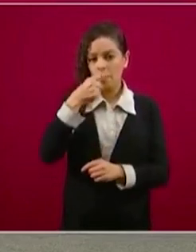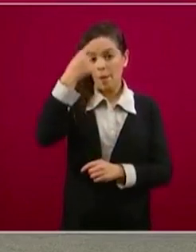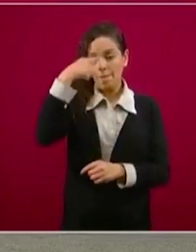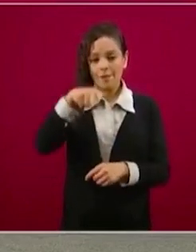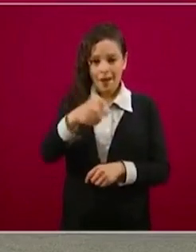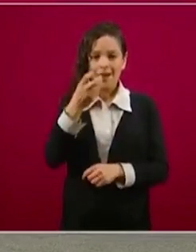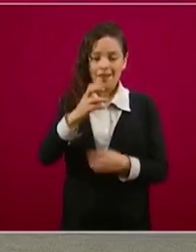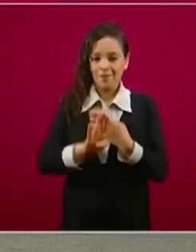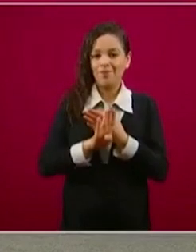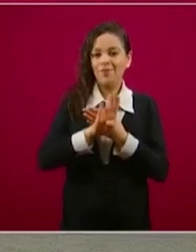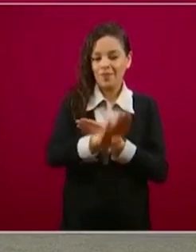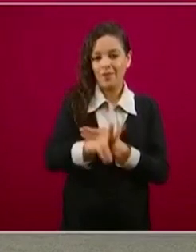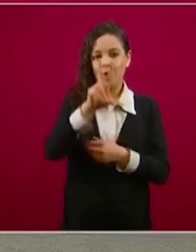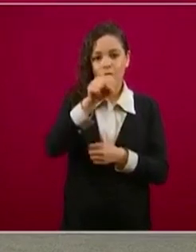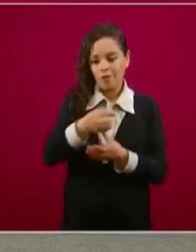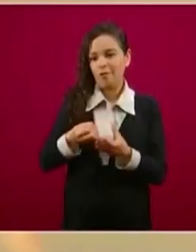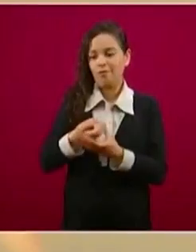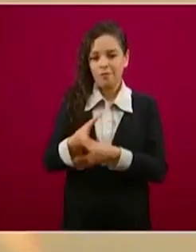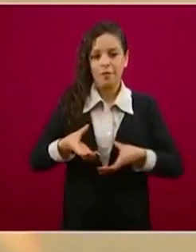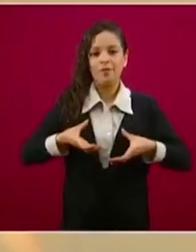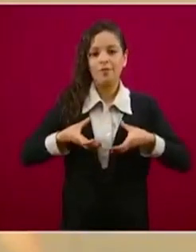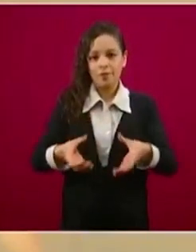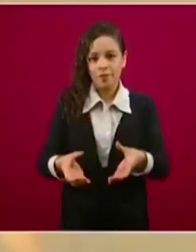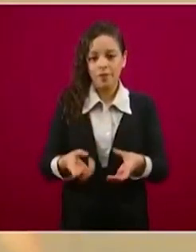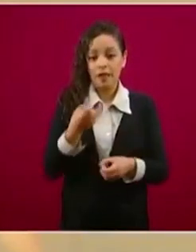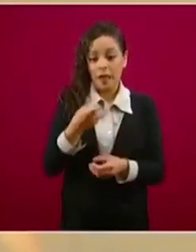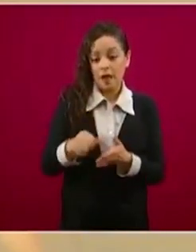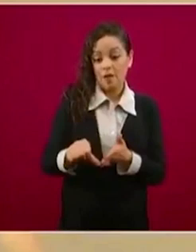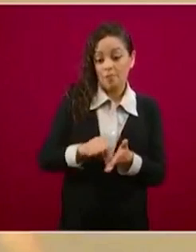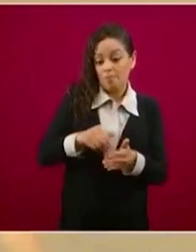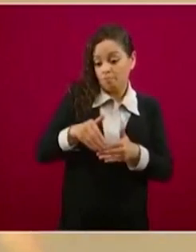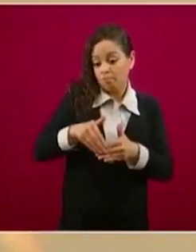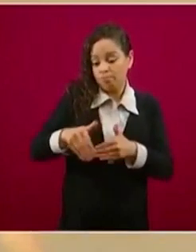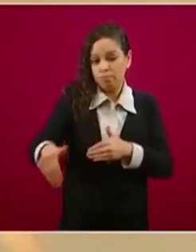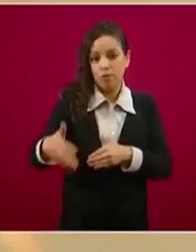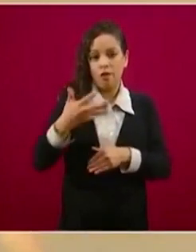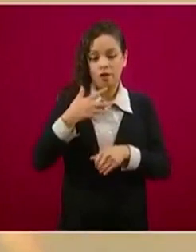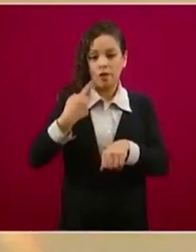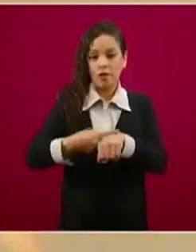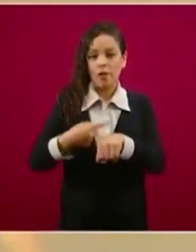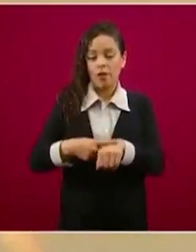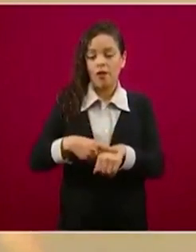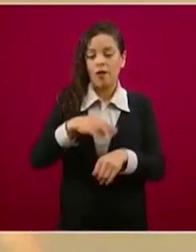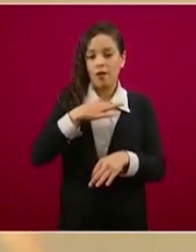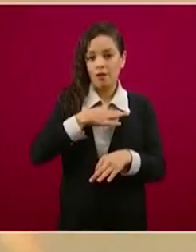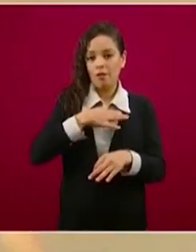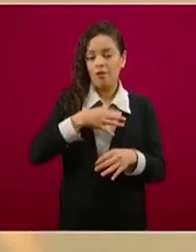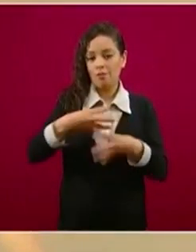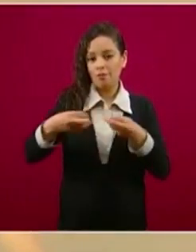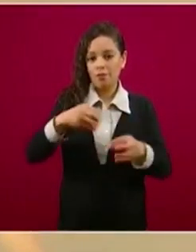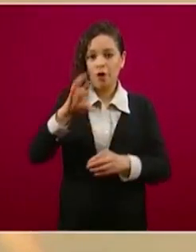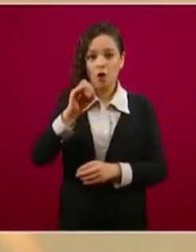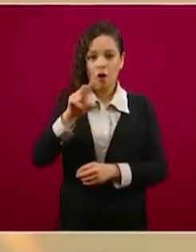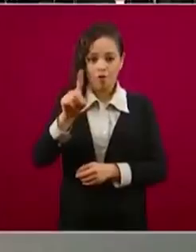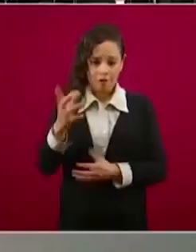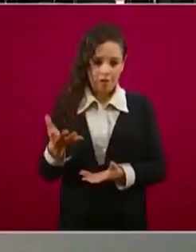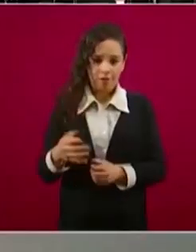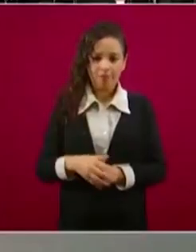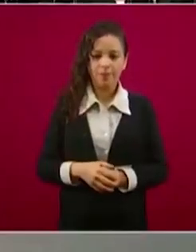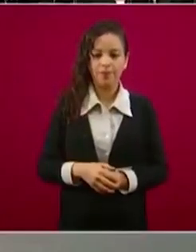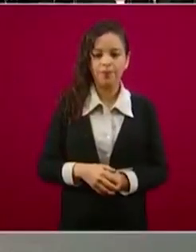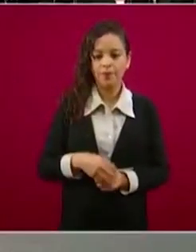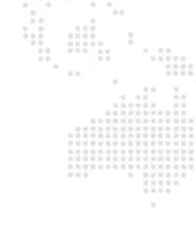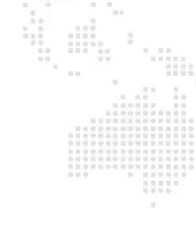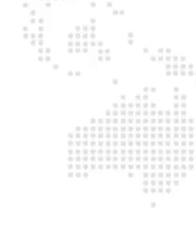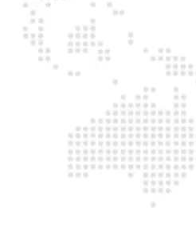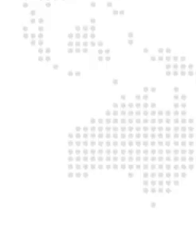que salir durante los meses que dura la epidemia de COVID. Ya después tendrás que volver por ellos como lo hacías normalmente. Gracias,